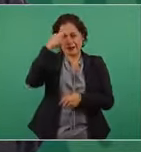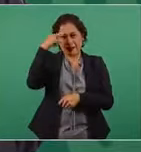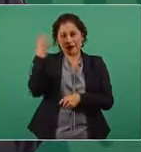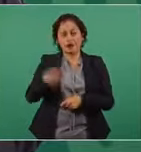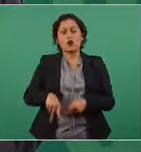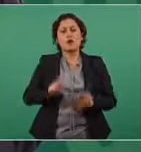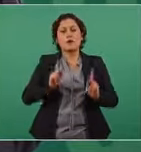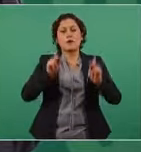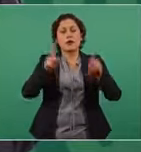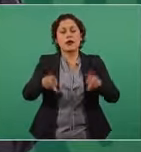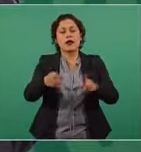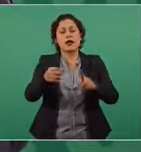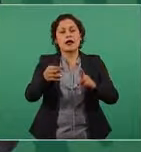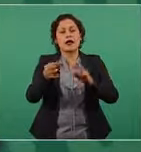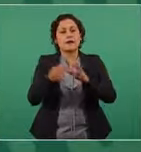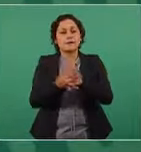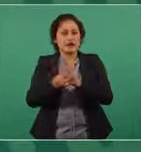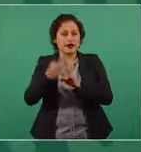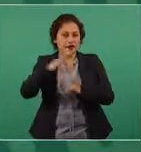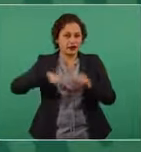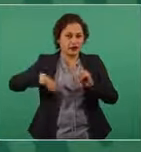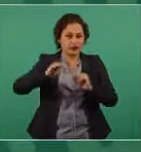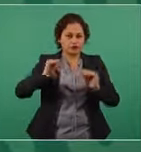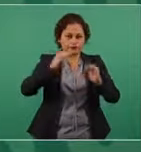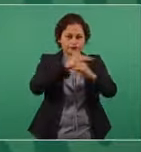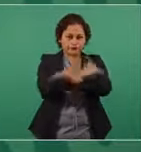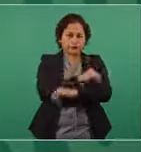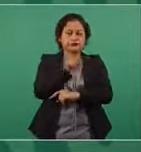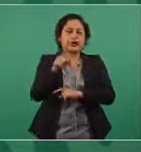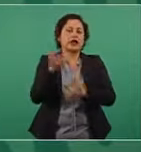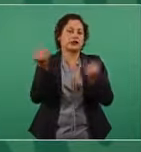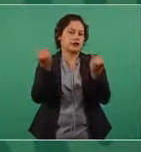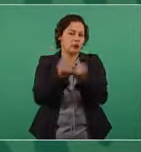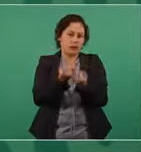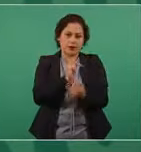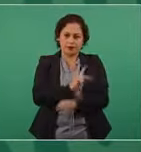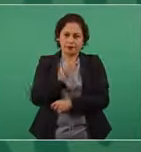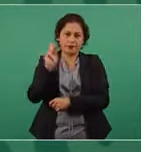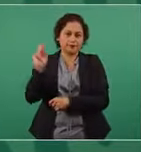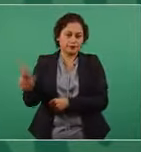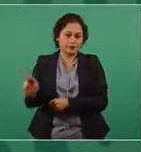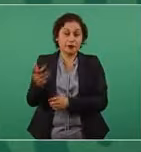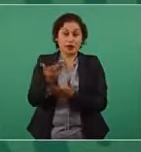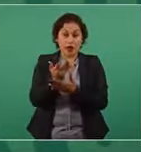además se va a tener una vista única,